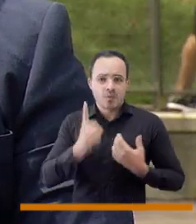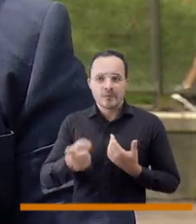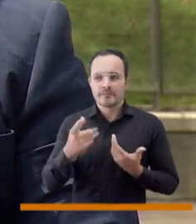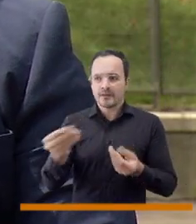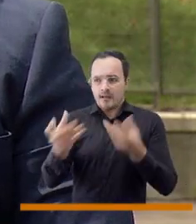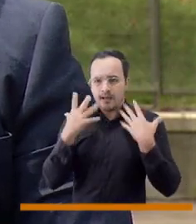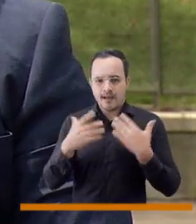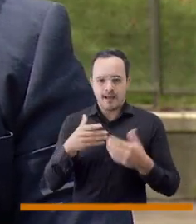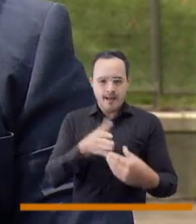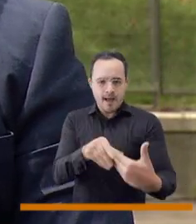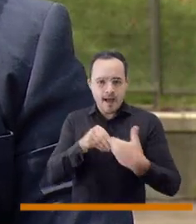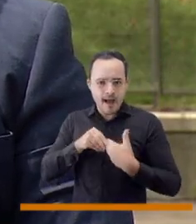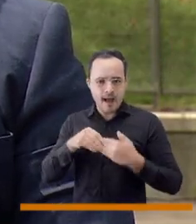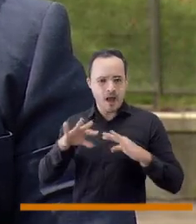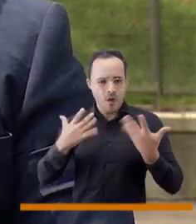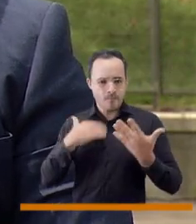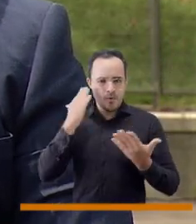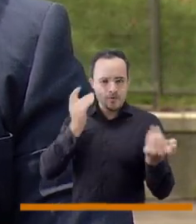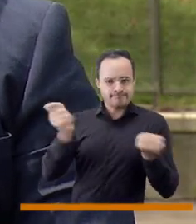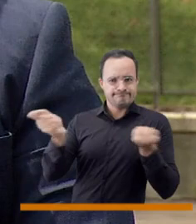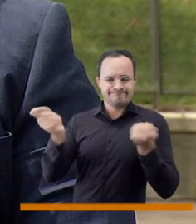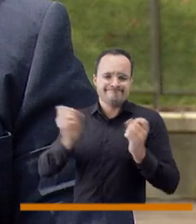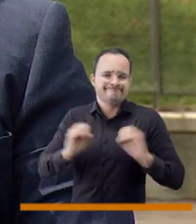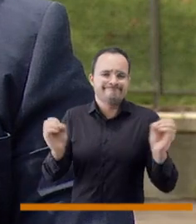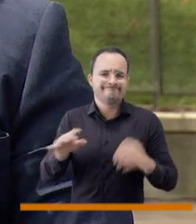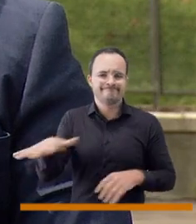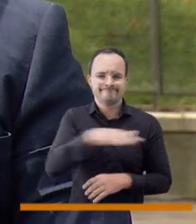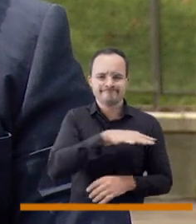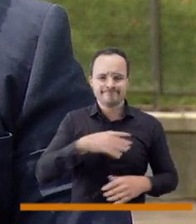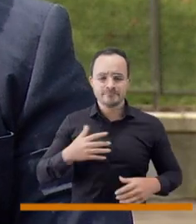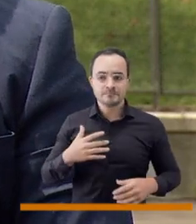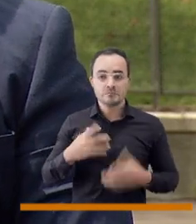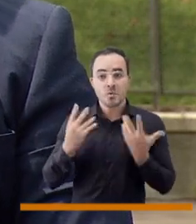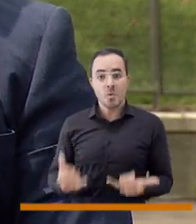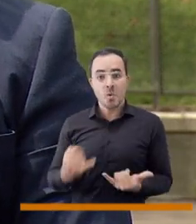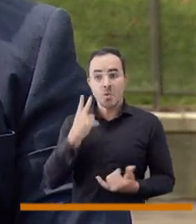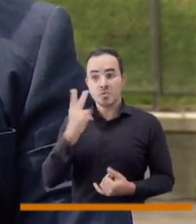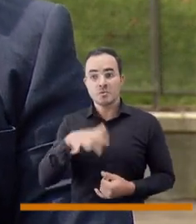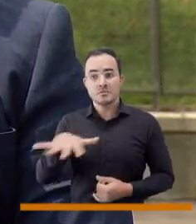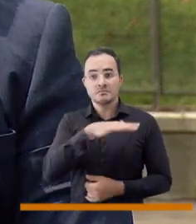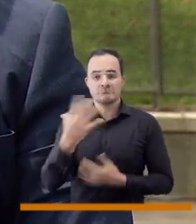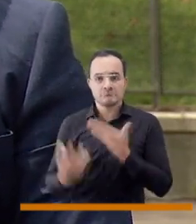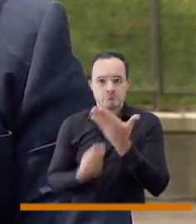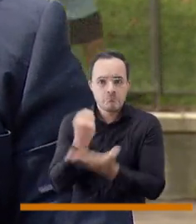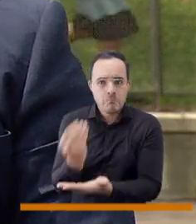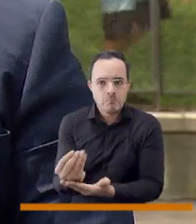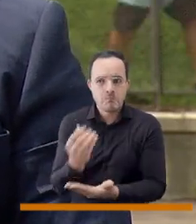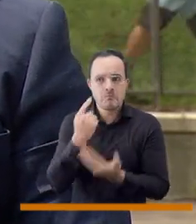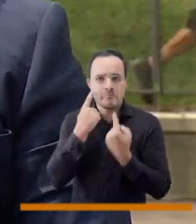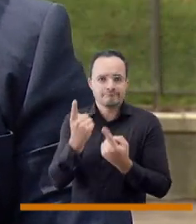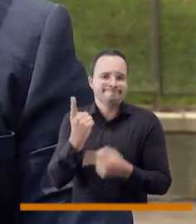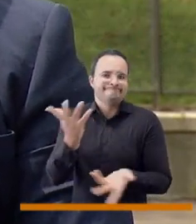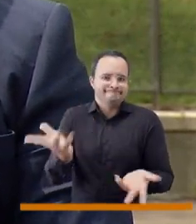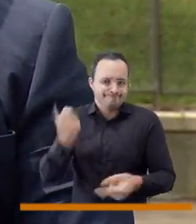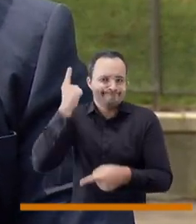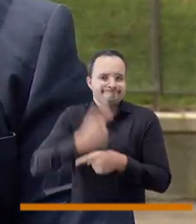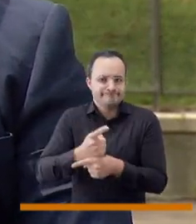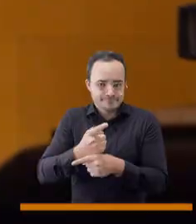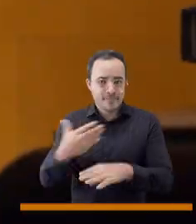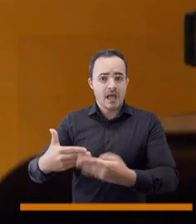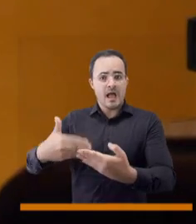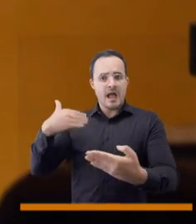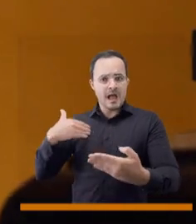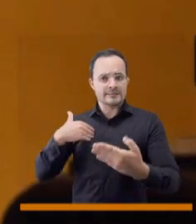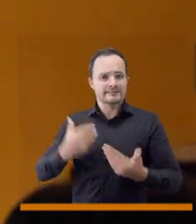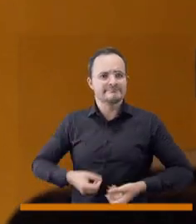cantidad de vacíos al no tener herramientas y no tener conocimientos para poder sopesarlos. Ahora en día se está viendo